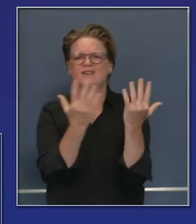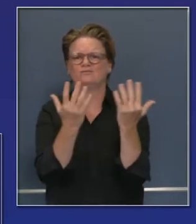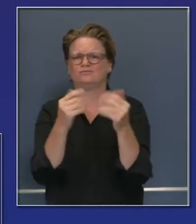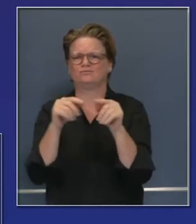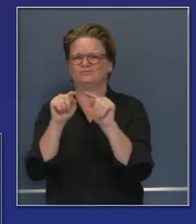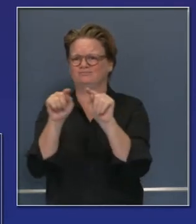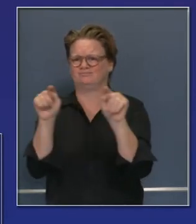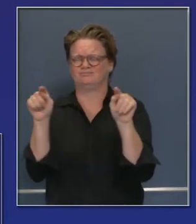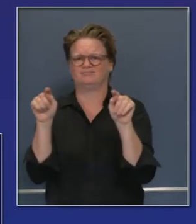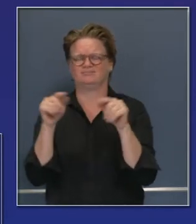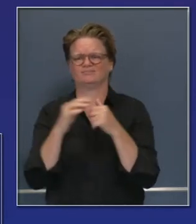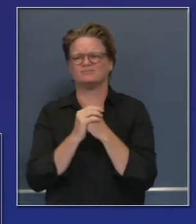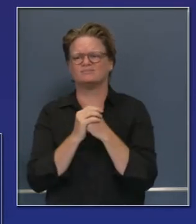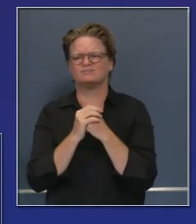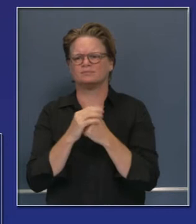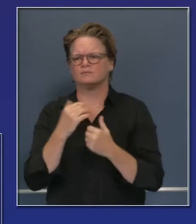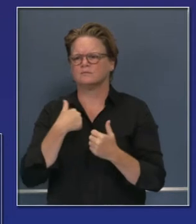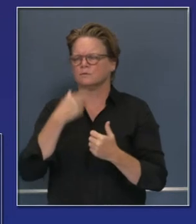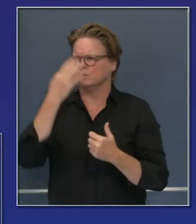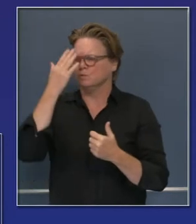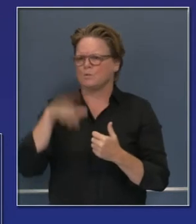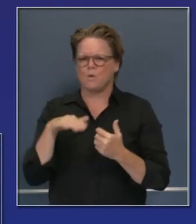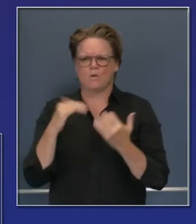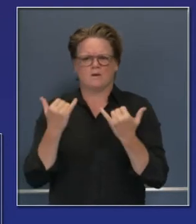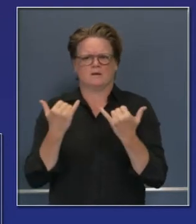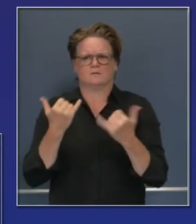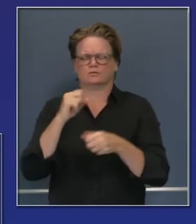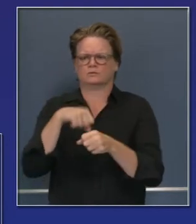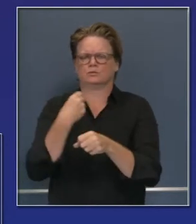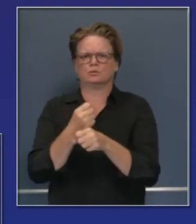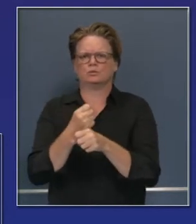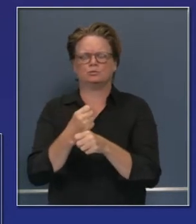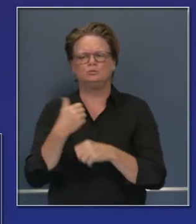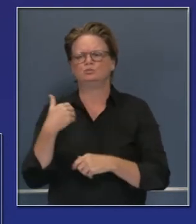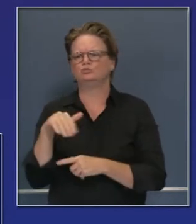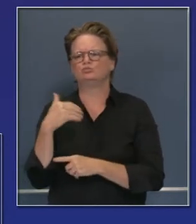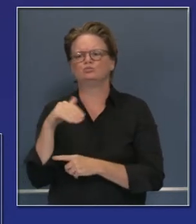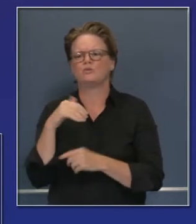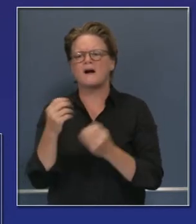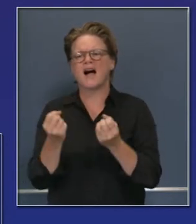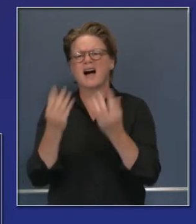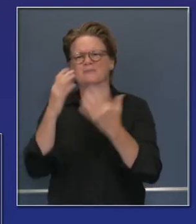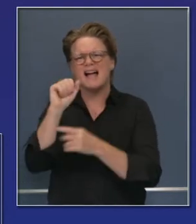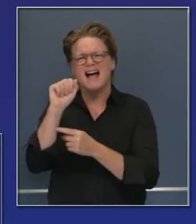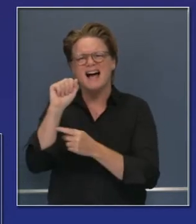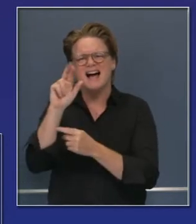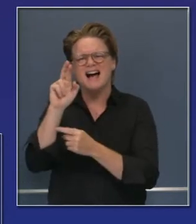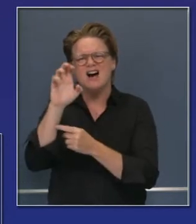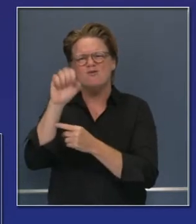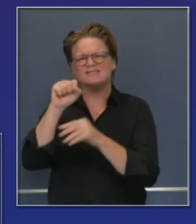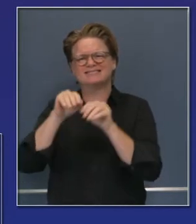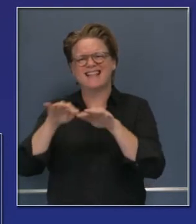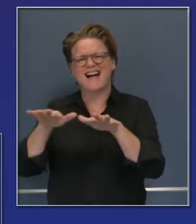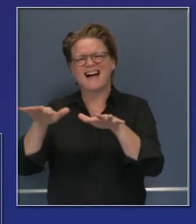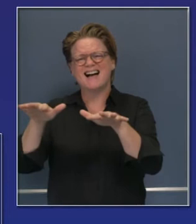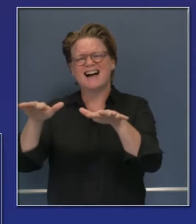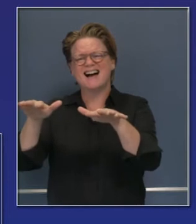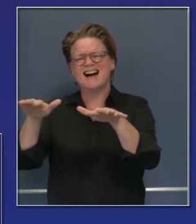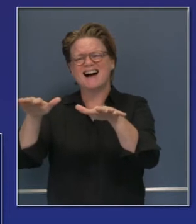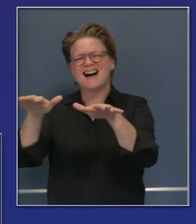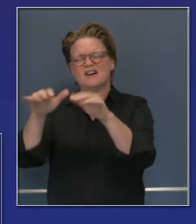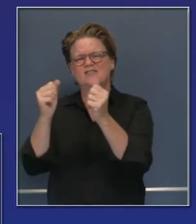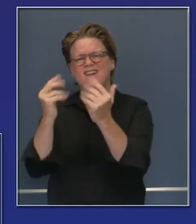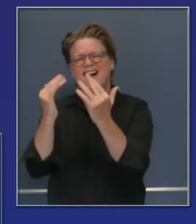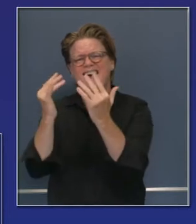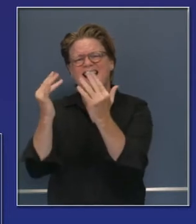Ya hemos pasado el umbral de lo que es histórico este año en cuanto a acres quemados y eso nos pone ahora